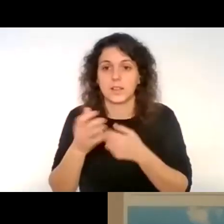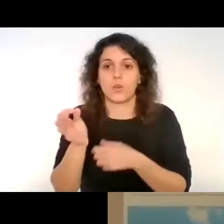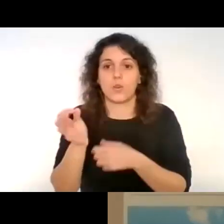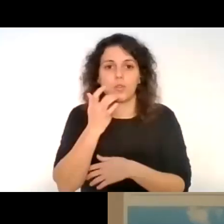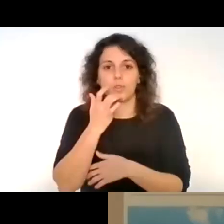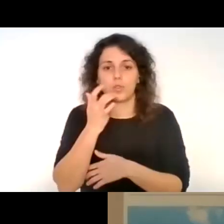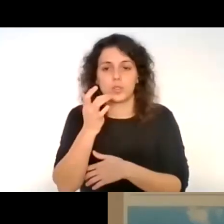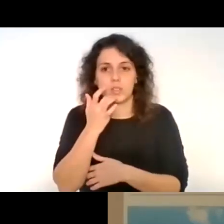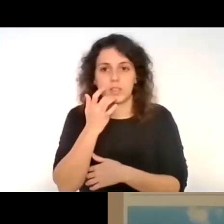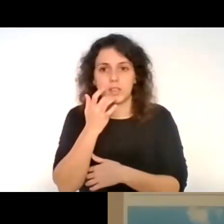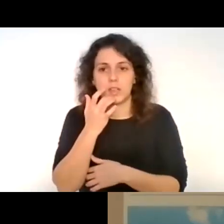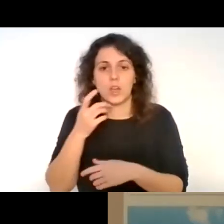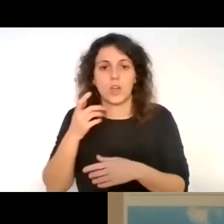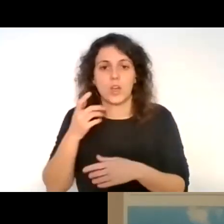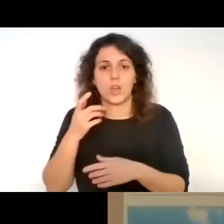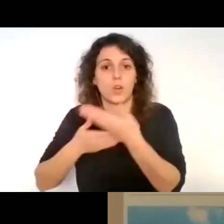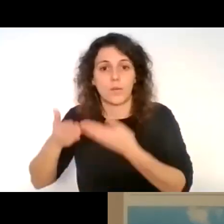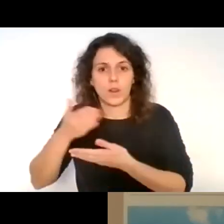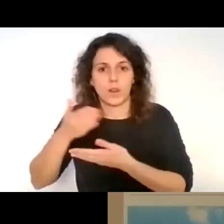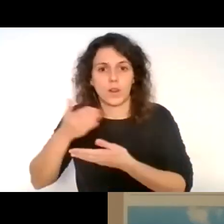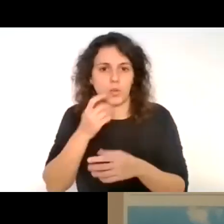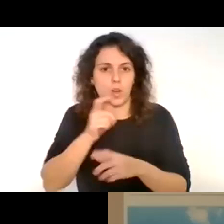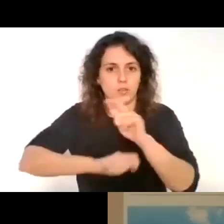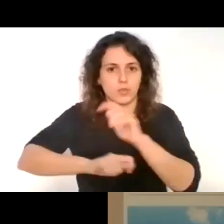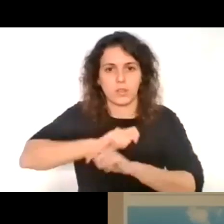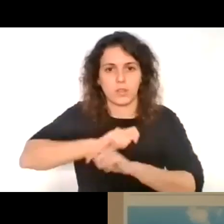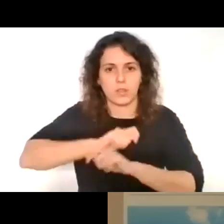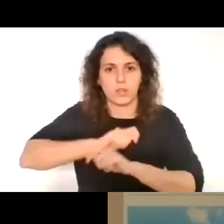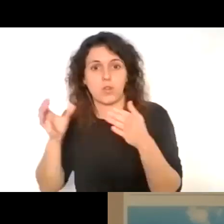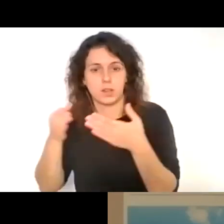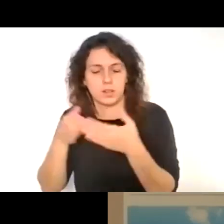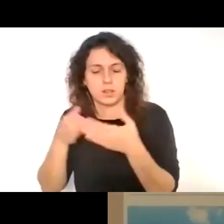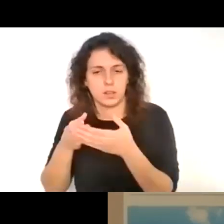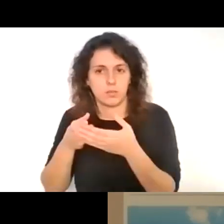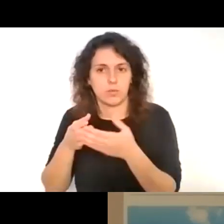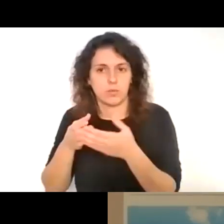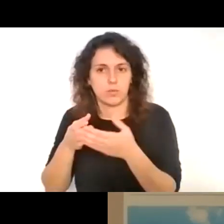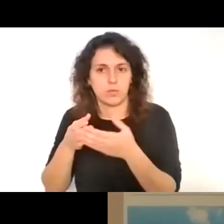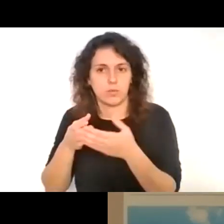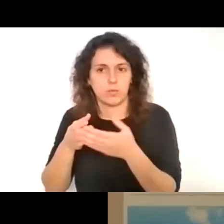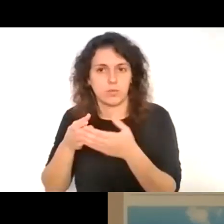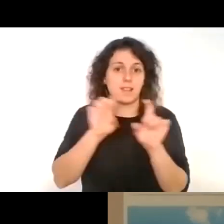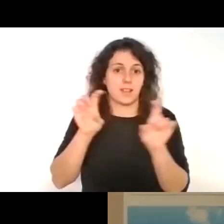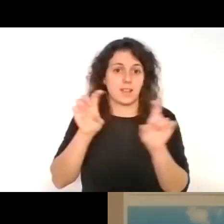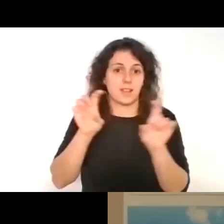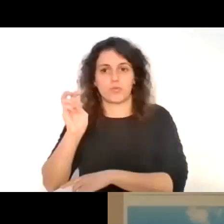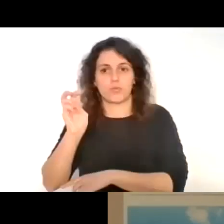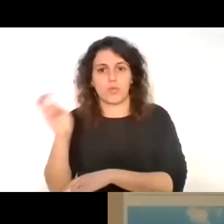colaboración de asociaciones o colectivos o de otras entidades o cómo